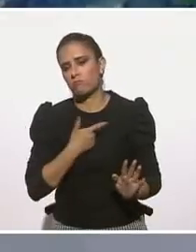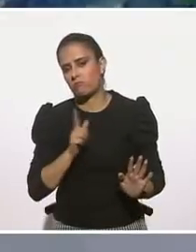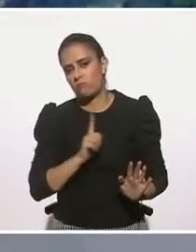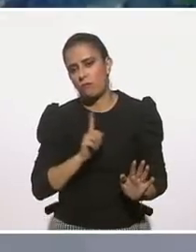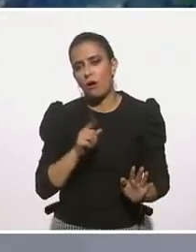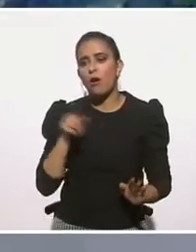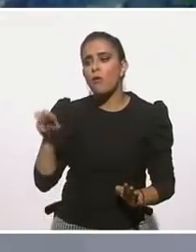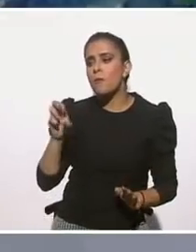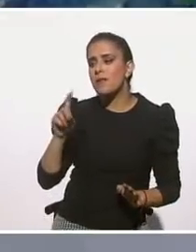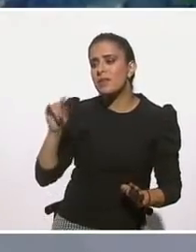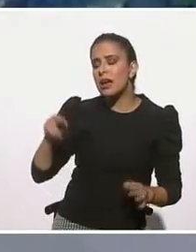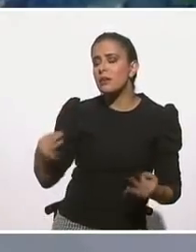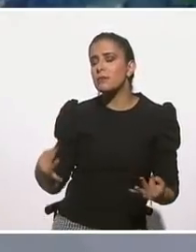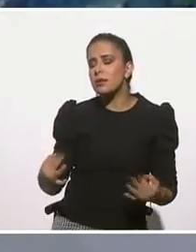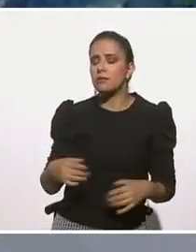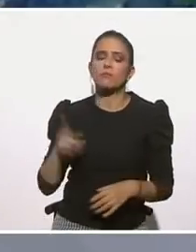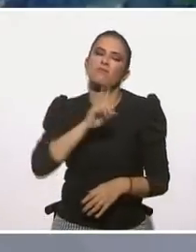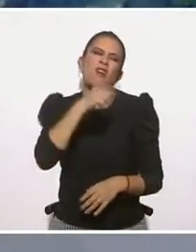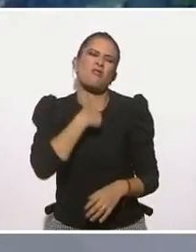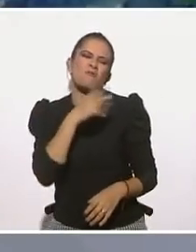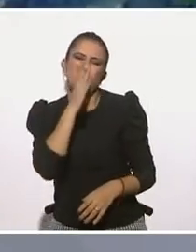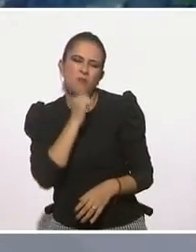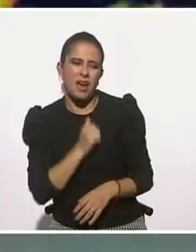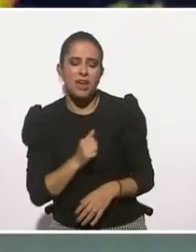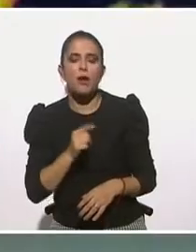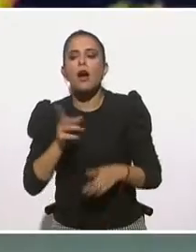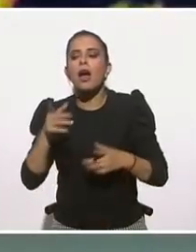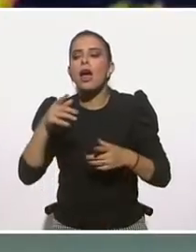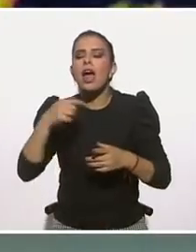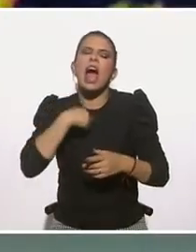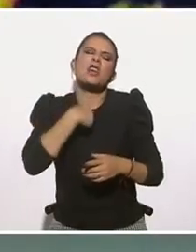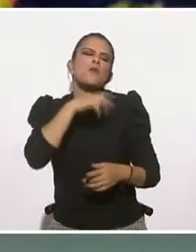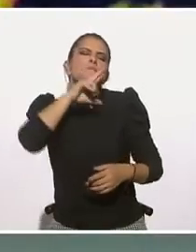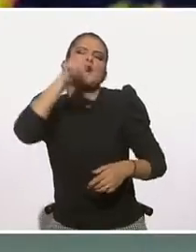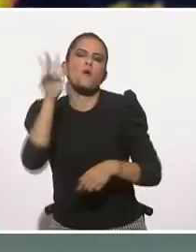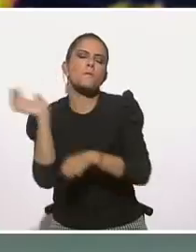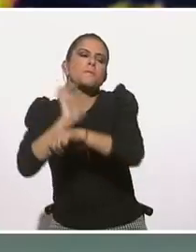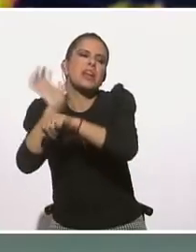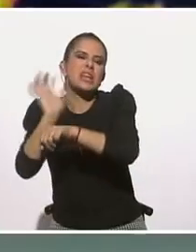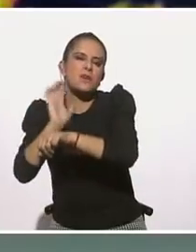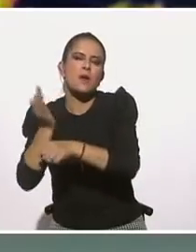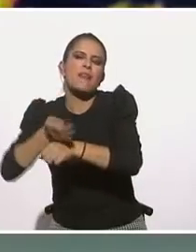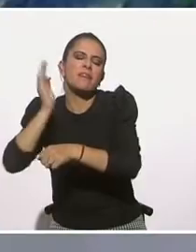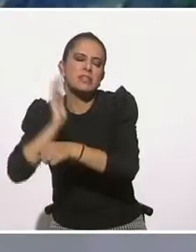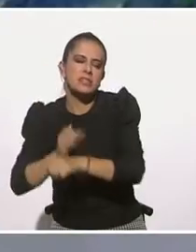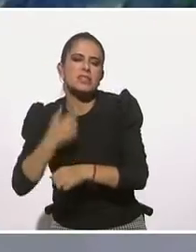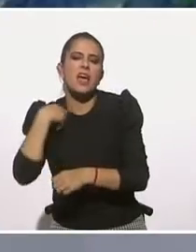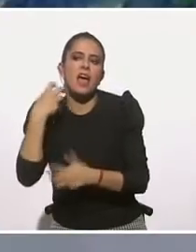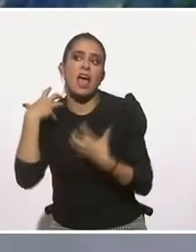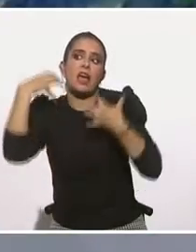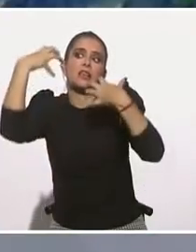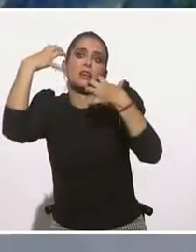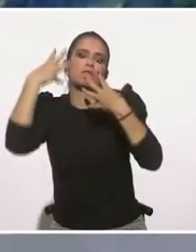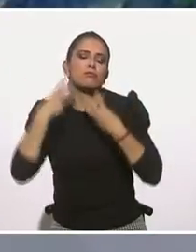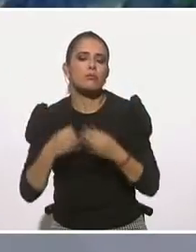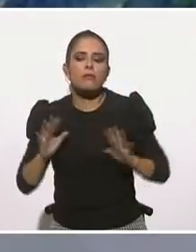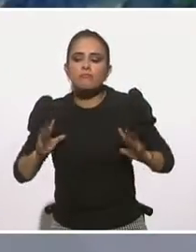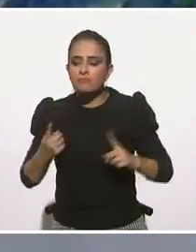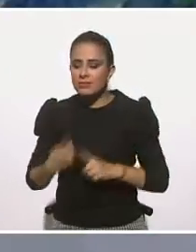medita, ¿no? A mí me aburre meditar. Bueno, entonces pon una película de chistes, ¿no? Entonces,